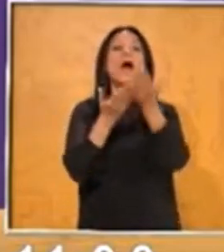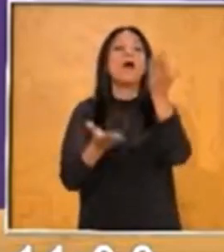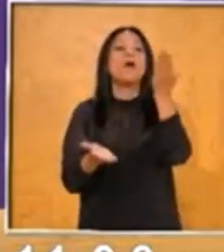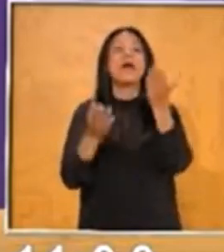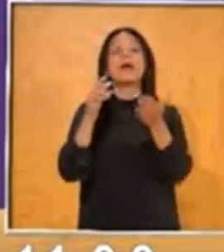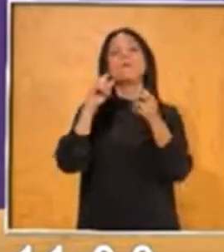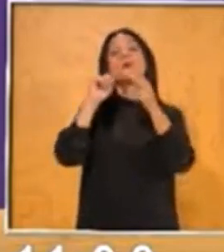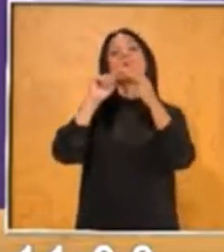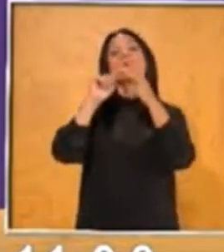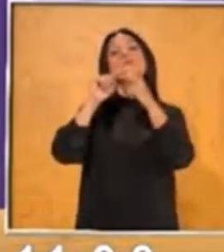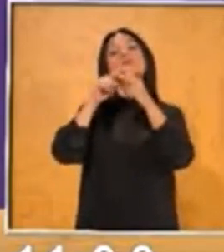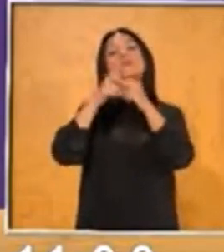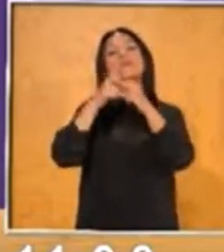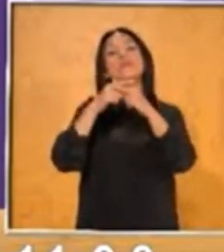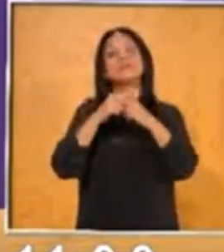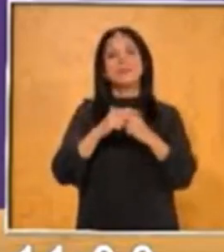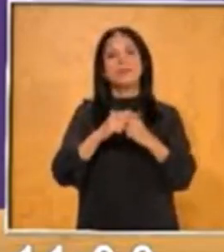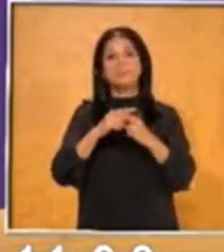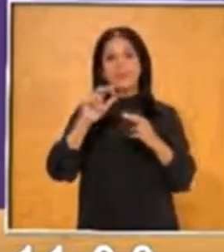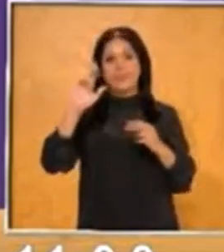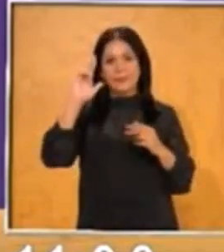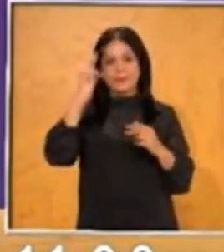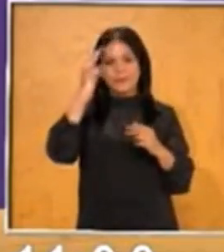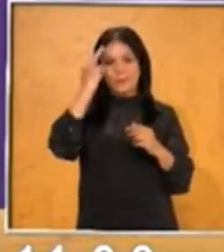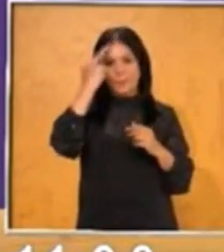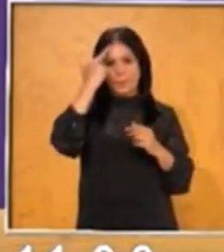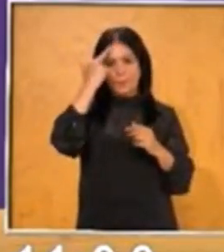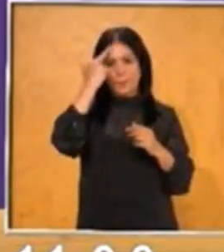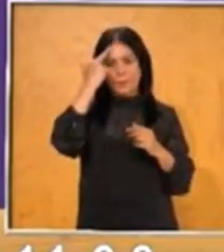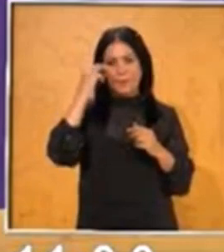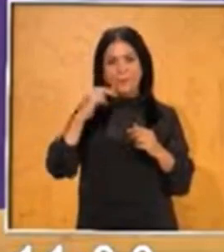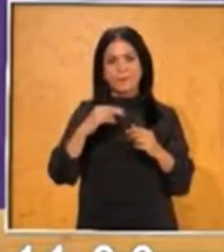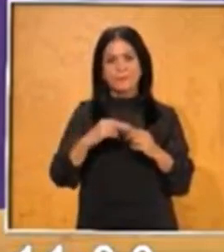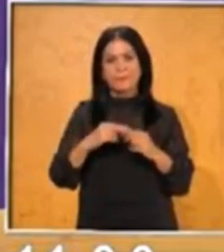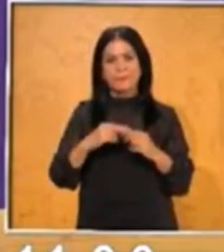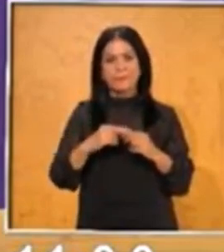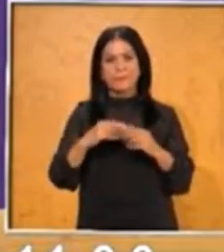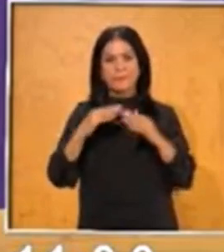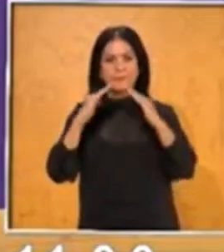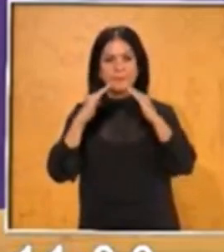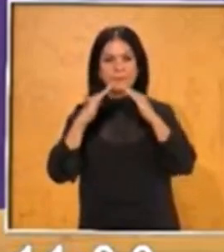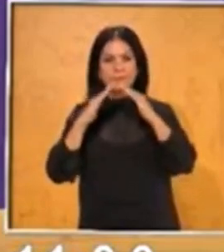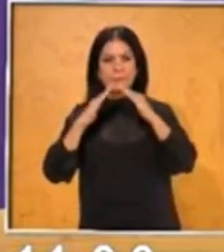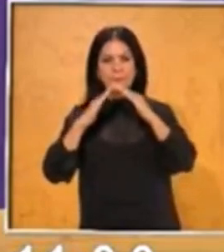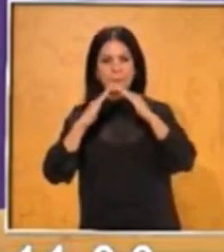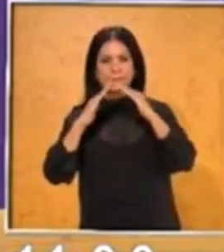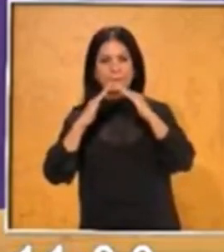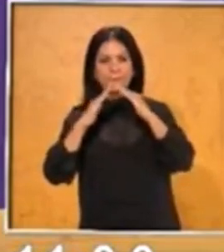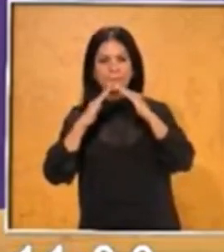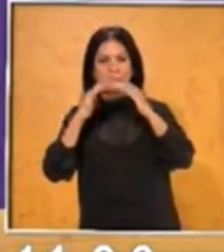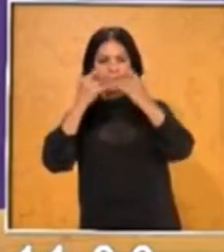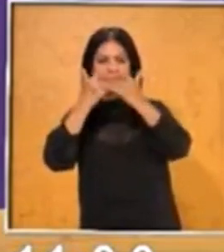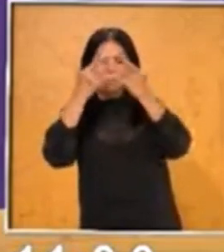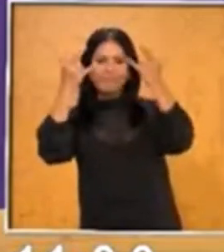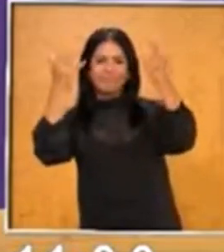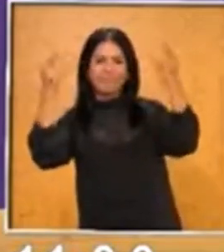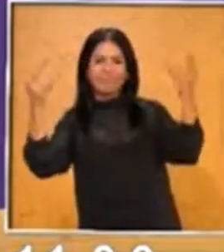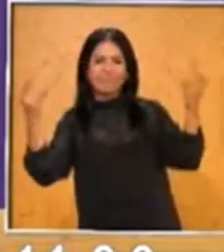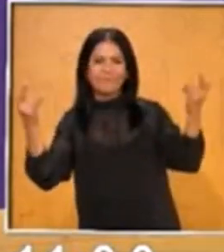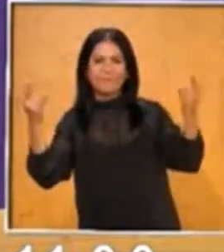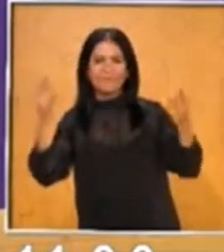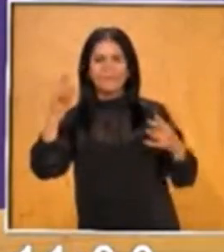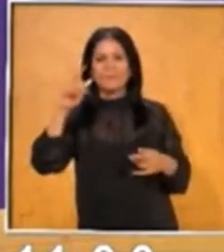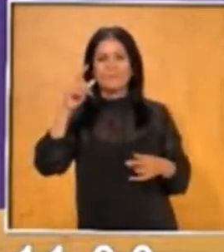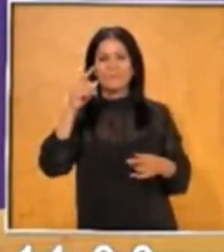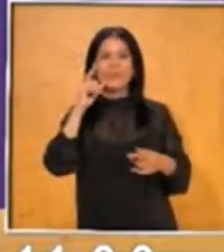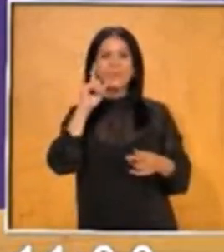¿de acuerdo? Recuerda que habíamos visto, bueno, que tú habías visto en casita la leyenda de la llorona. Si no te la sabías, pues le ibas